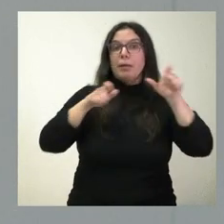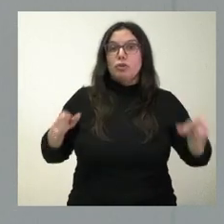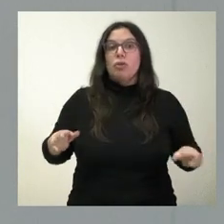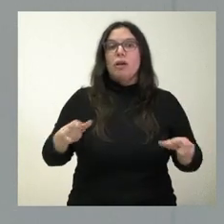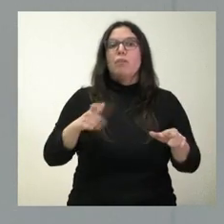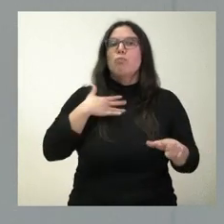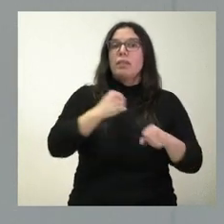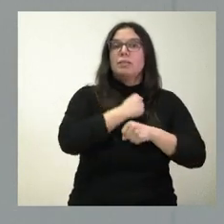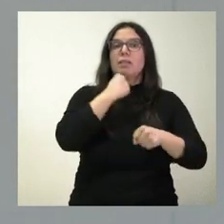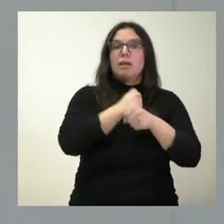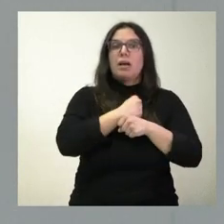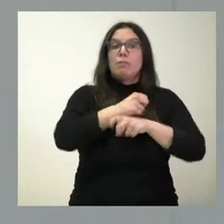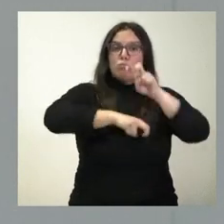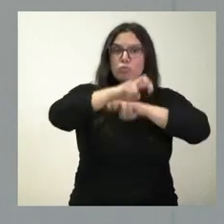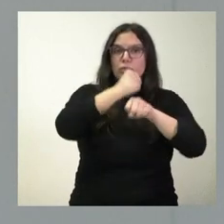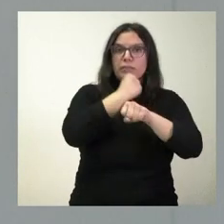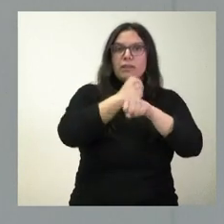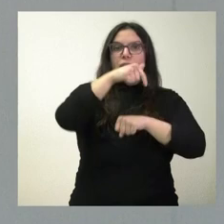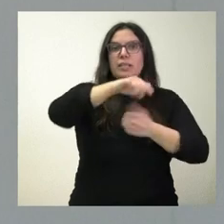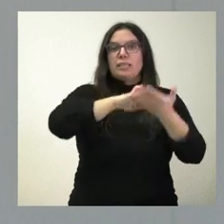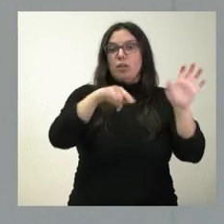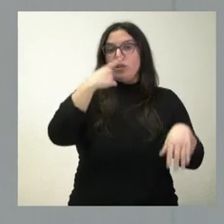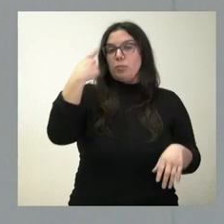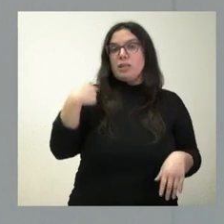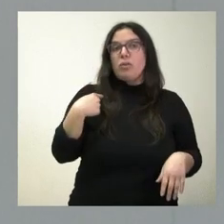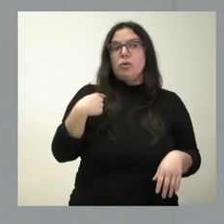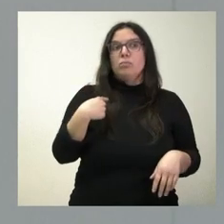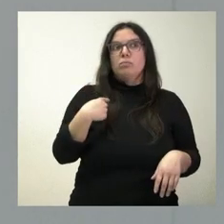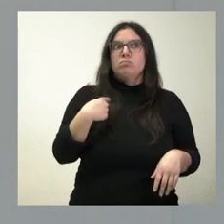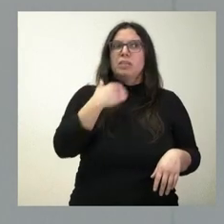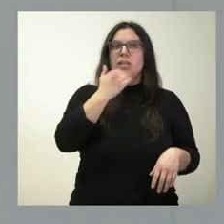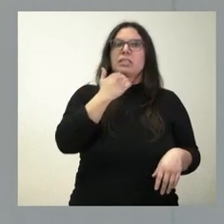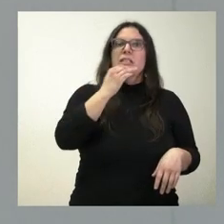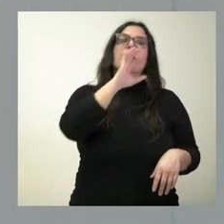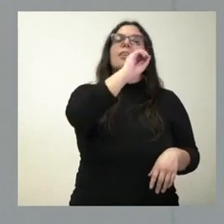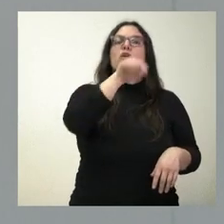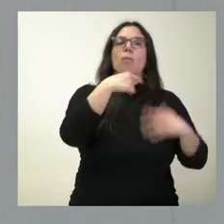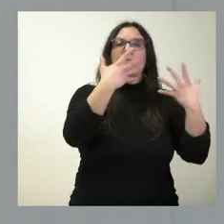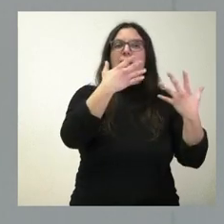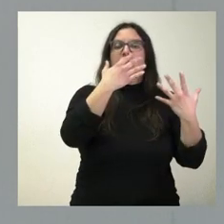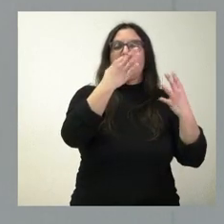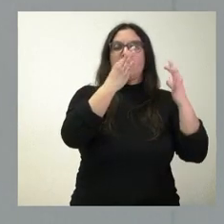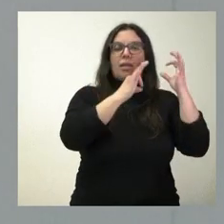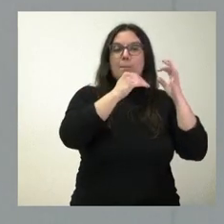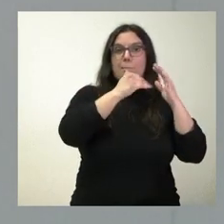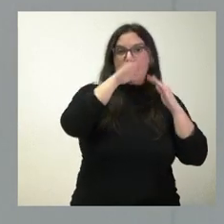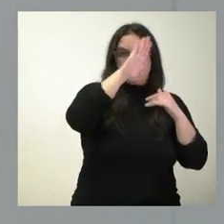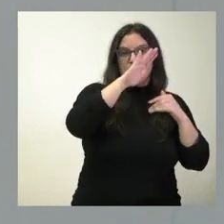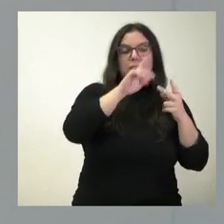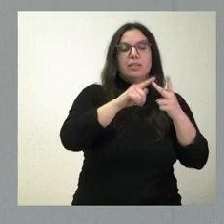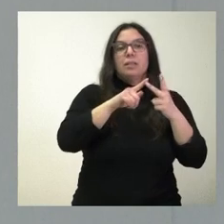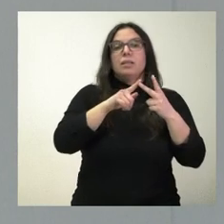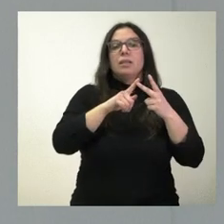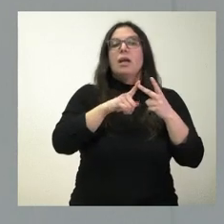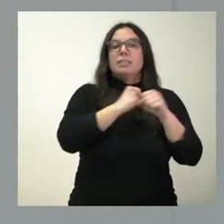ejercicio pasado fue casi una décima mayor en nuestra comunidad autónoma. El aumento de ocupados es